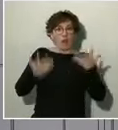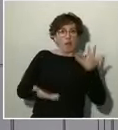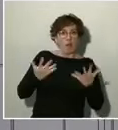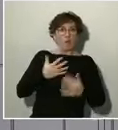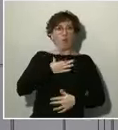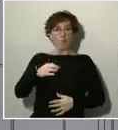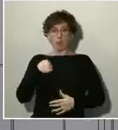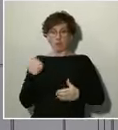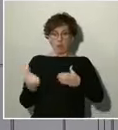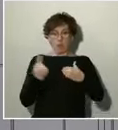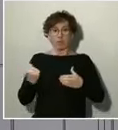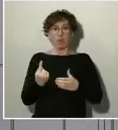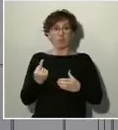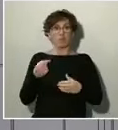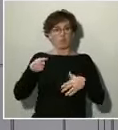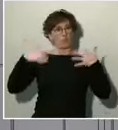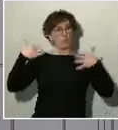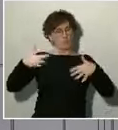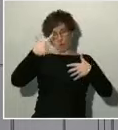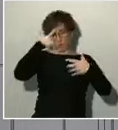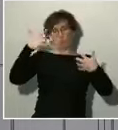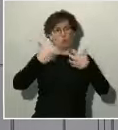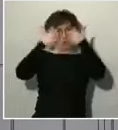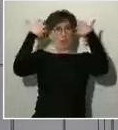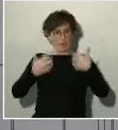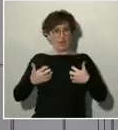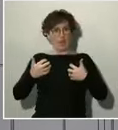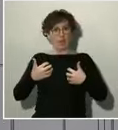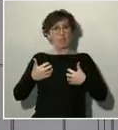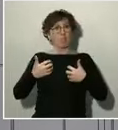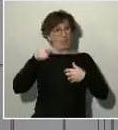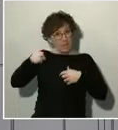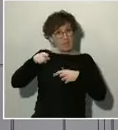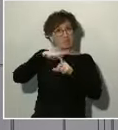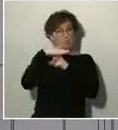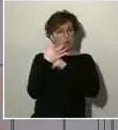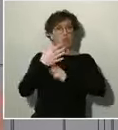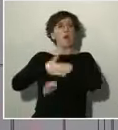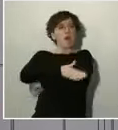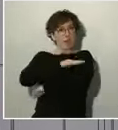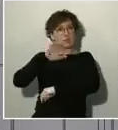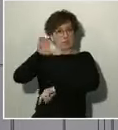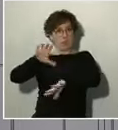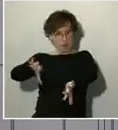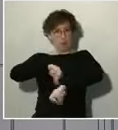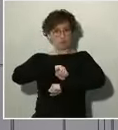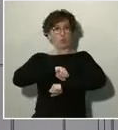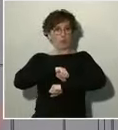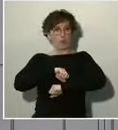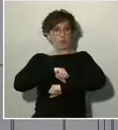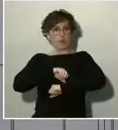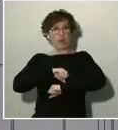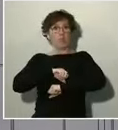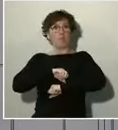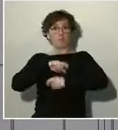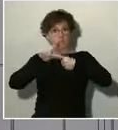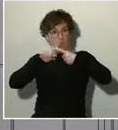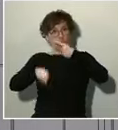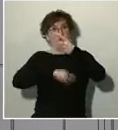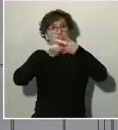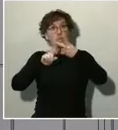pues, lógicamente, todo eso el Estado lo asume. Pero, evidentemente, luego vendrá una segunda fase, que es la de la reconstrucción